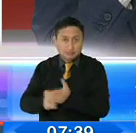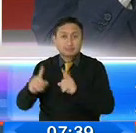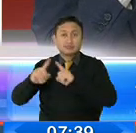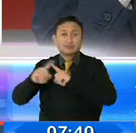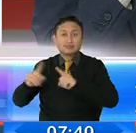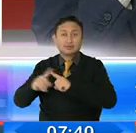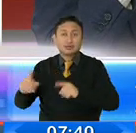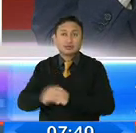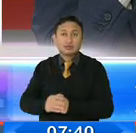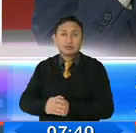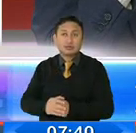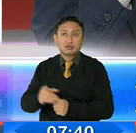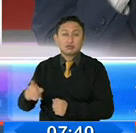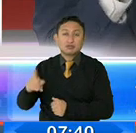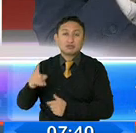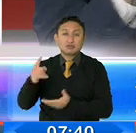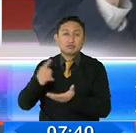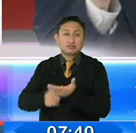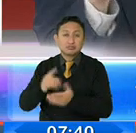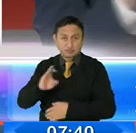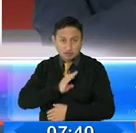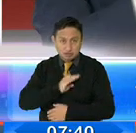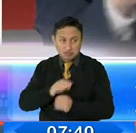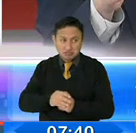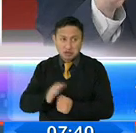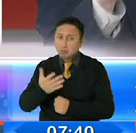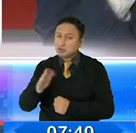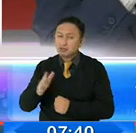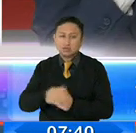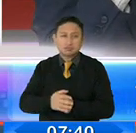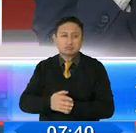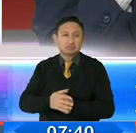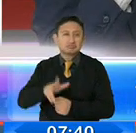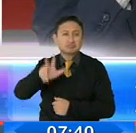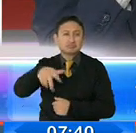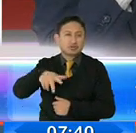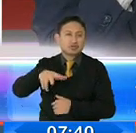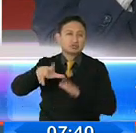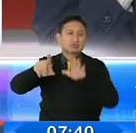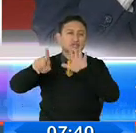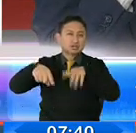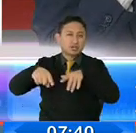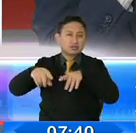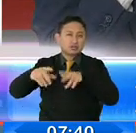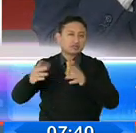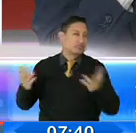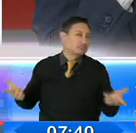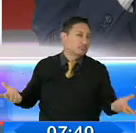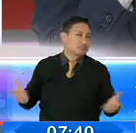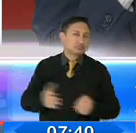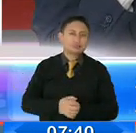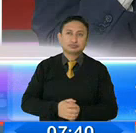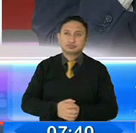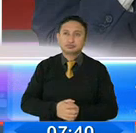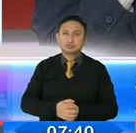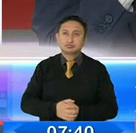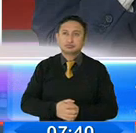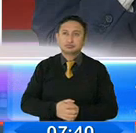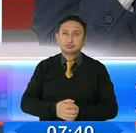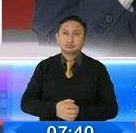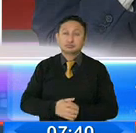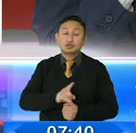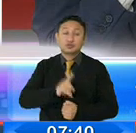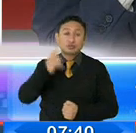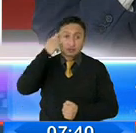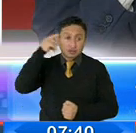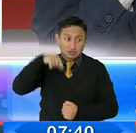estudios técnicos. ¿Pero un periodo? ¿Seis meses? ¿Tres meses? Yo creería que lo va ser en el